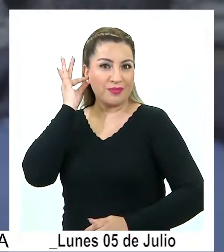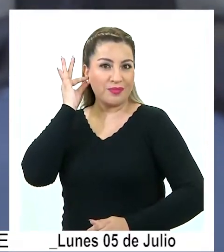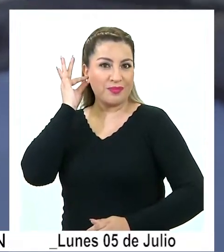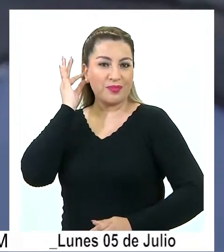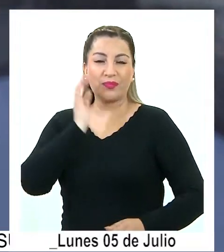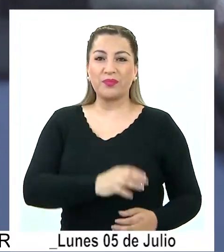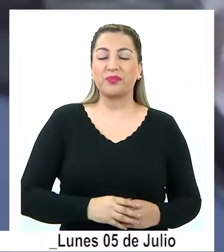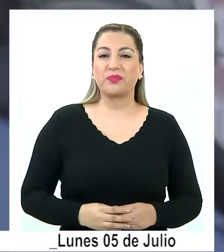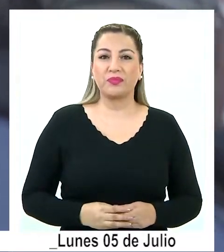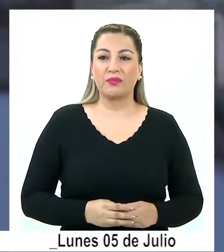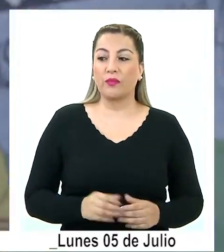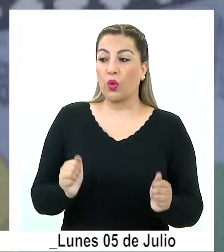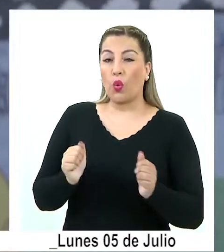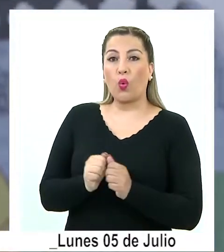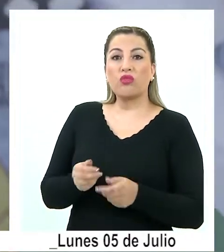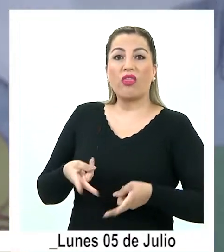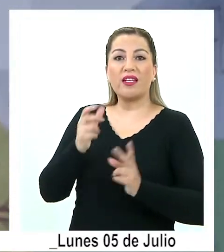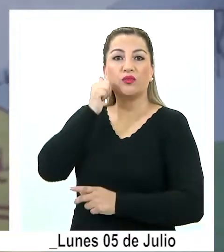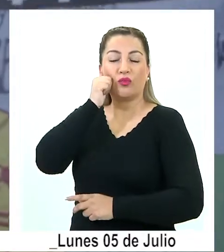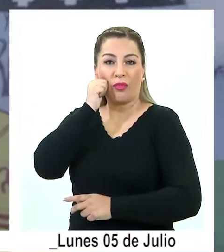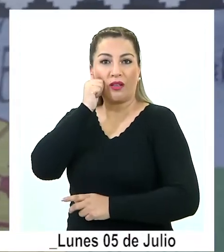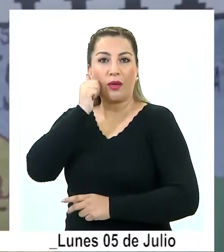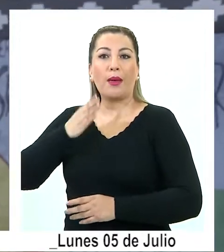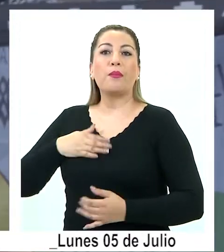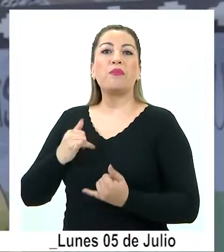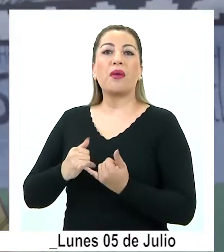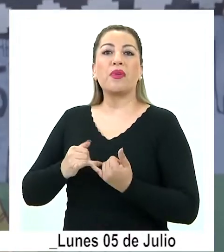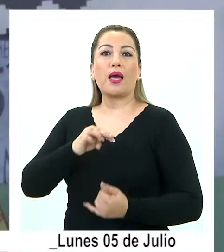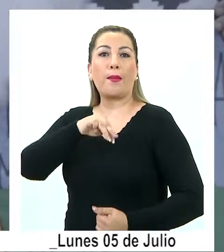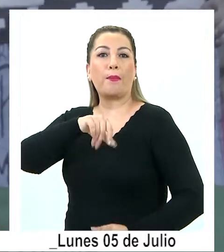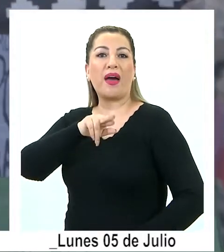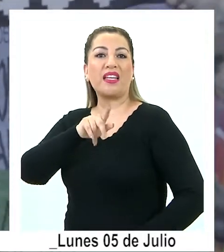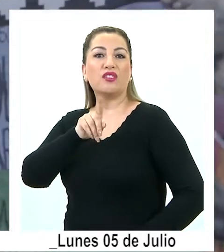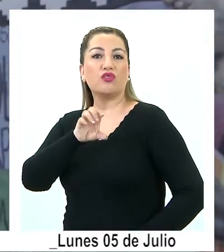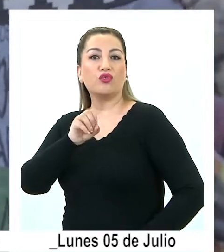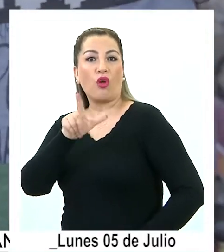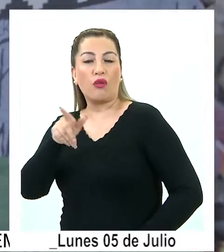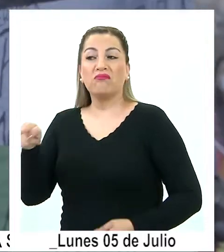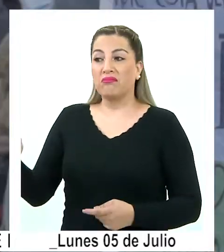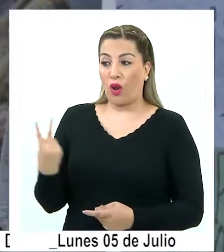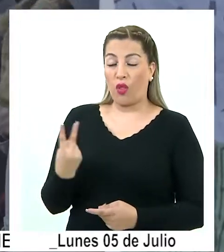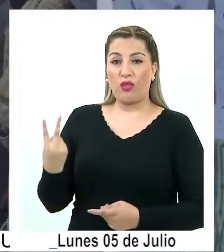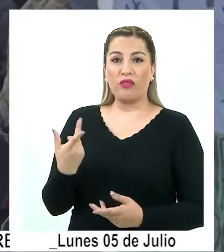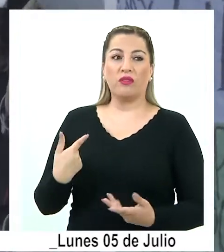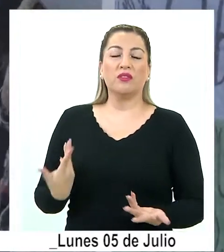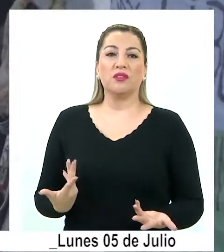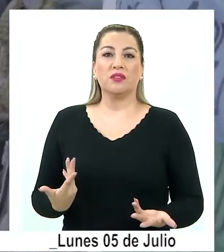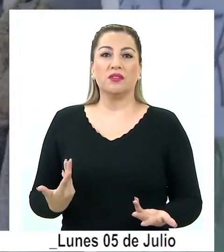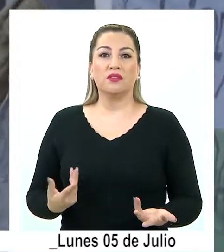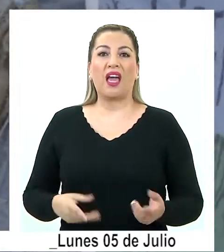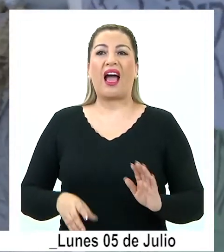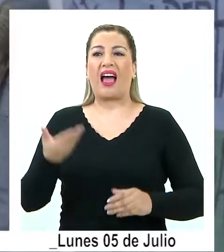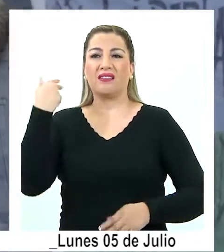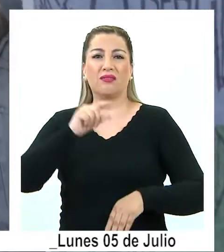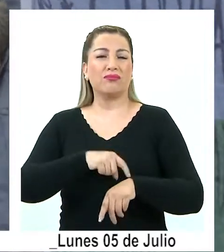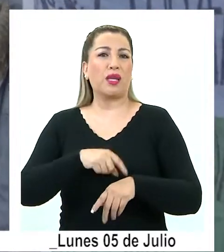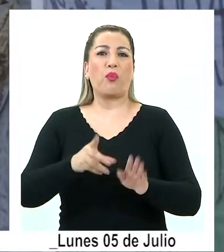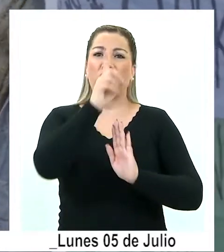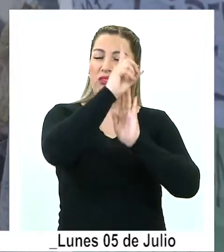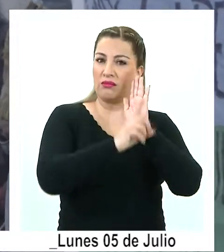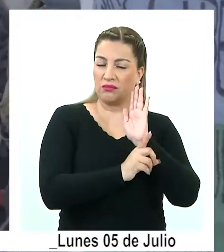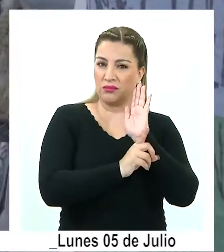mujeres. Me acompañan los derechos humanos de mi amiga Marisol, asesinada en tiempos de dictadura.